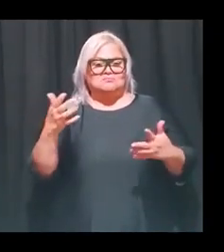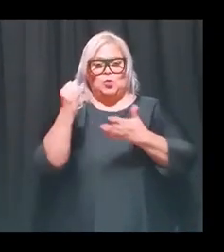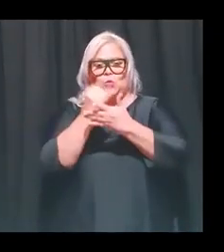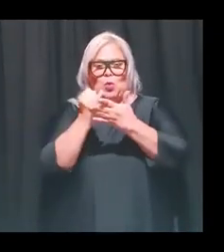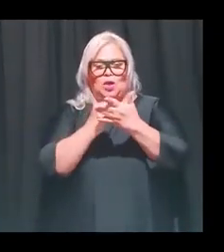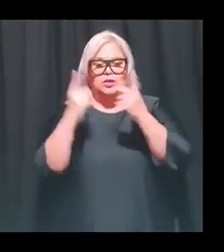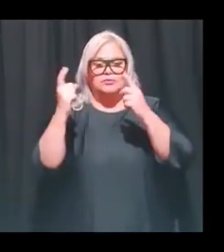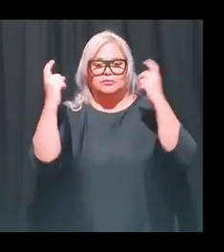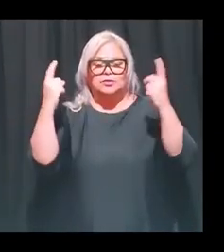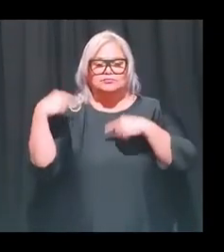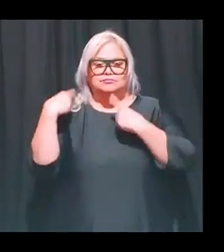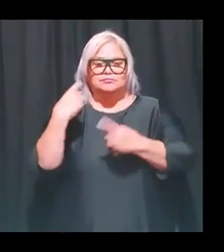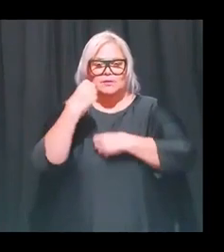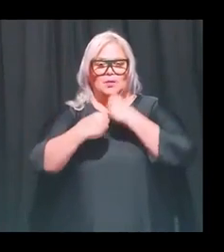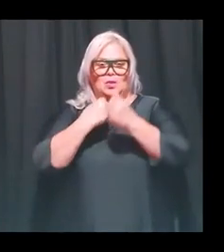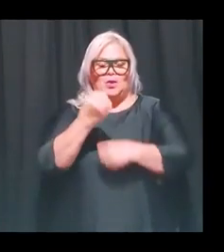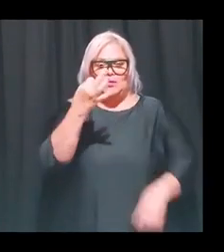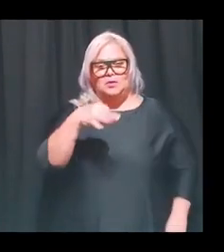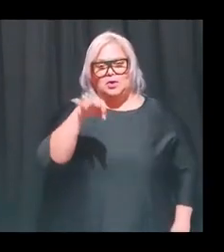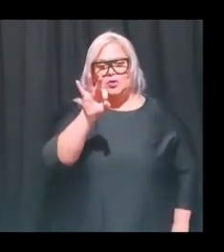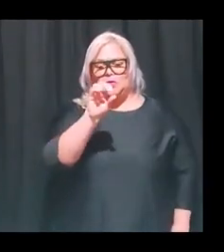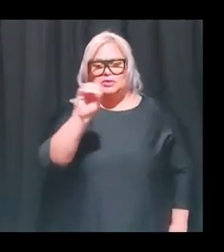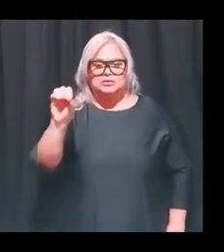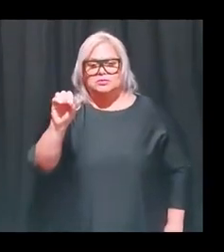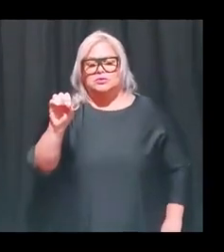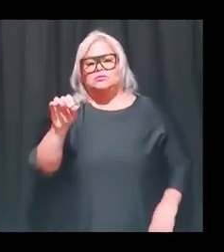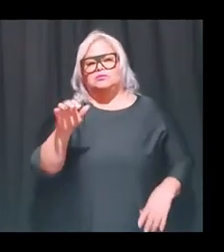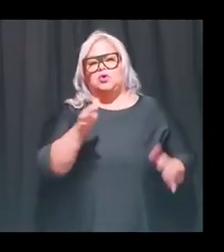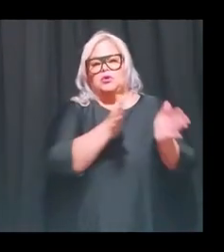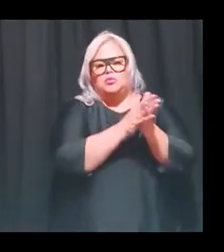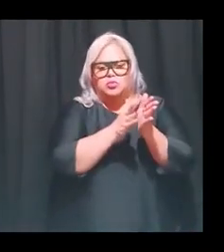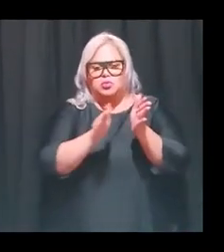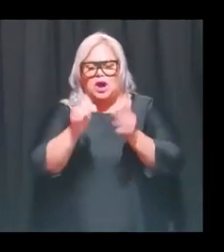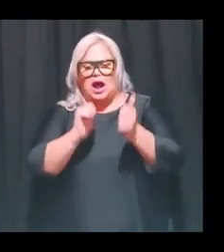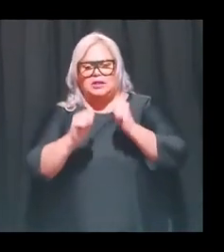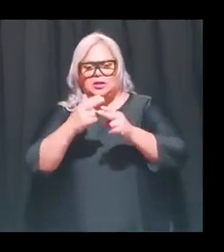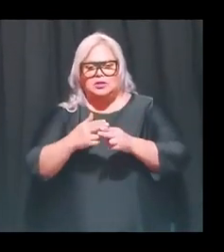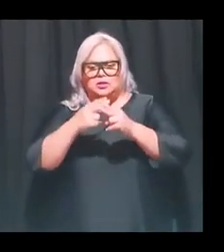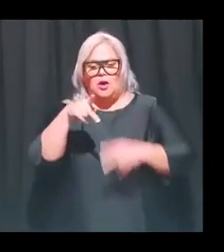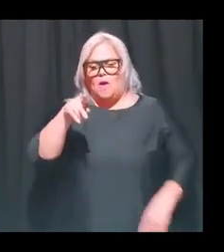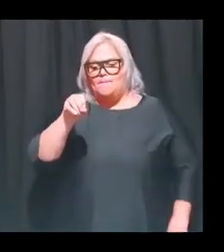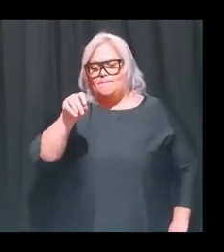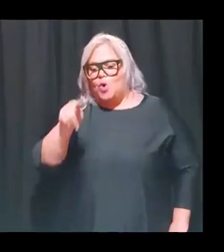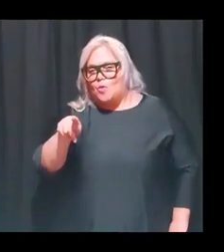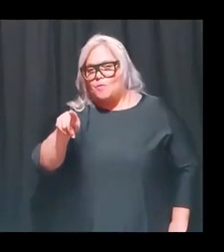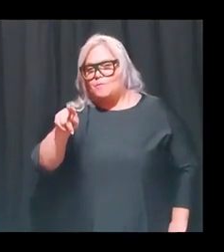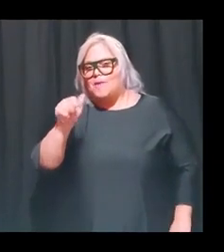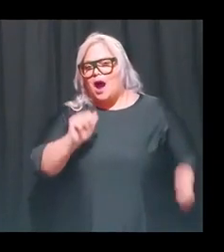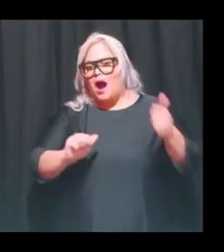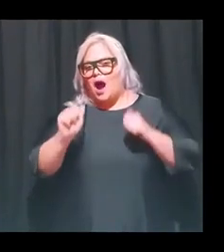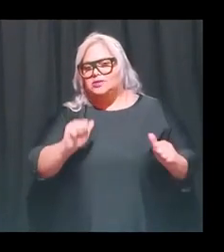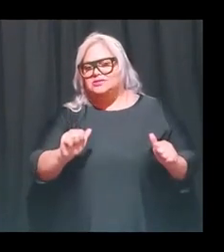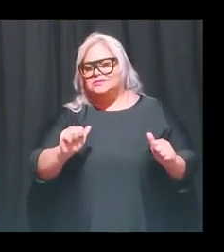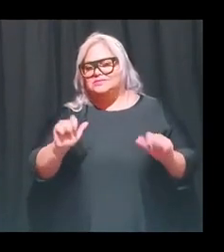reconocido durante los 1900 por el movimiento del arte conocido como el Pop Art. Y si se